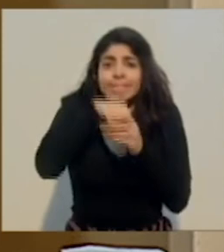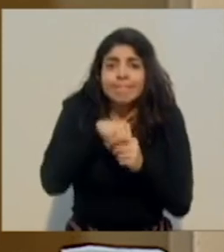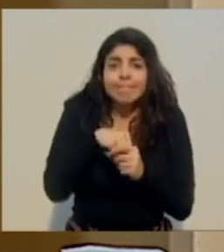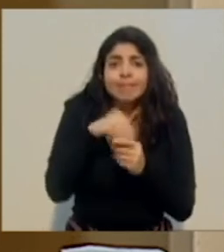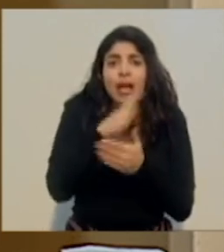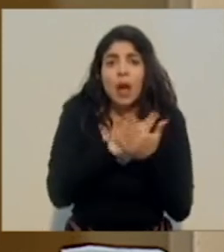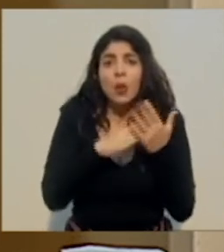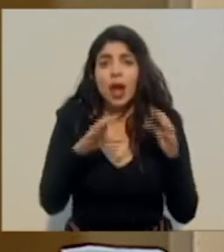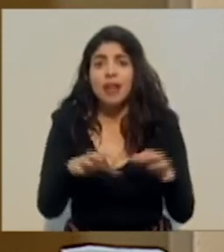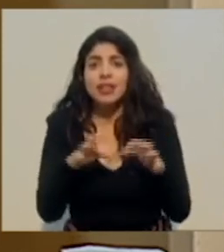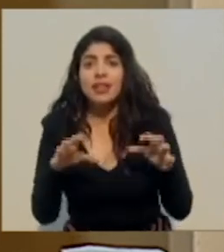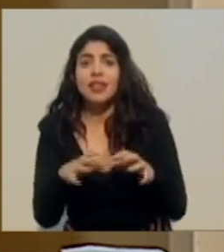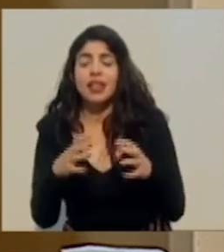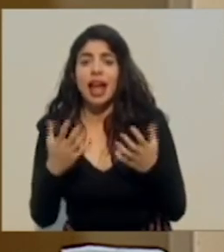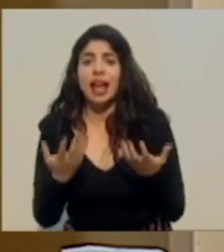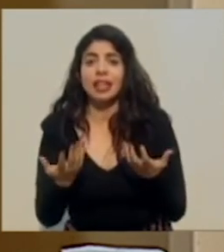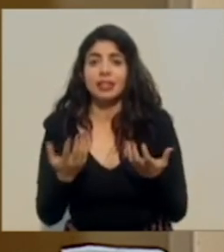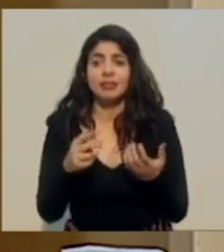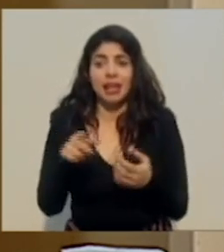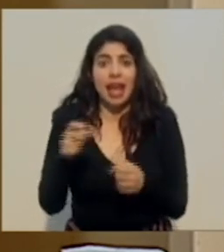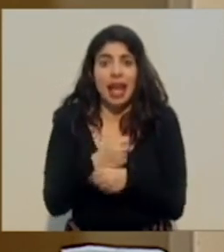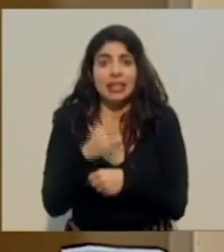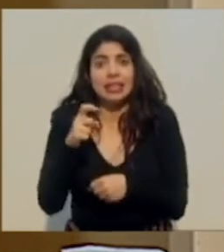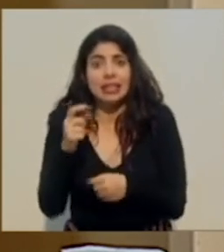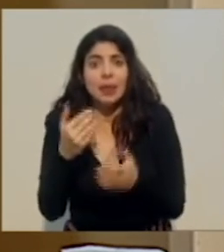actividades que desarrollan